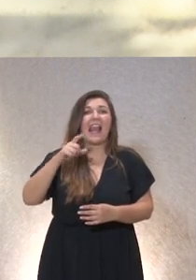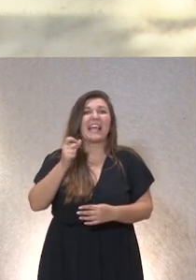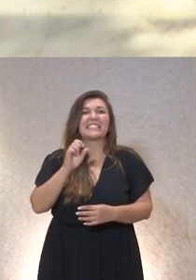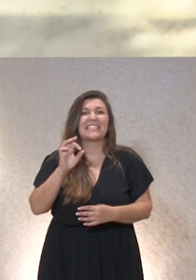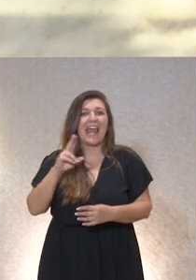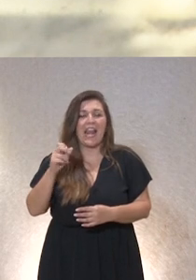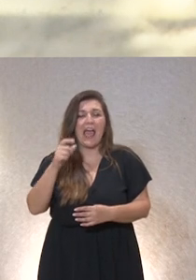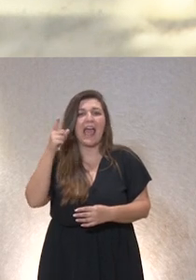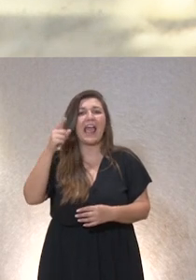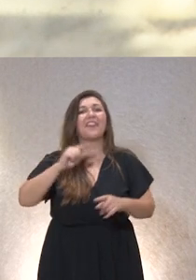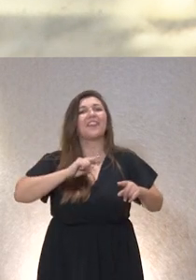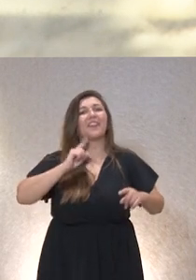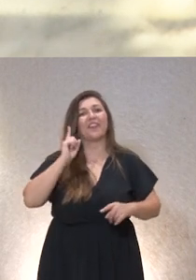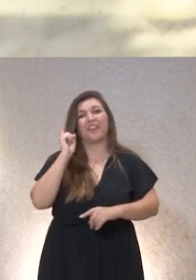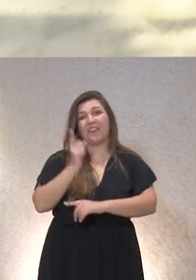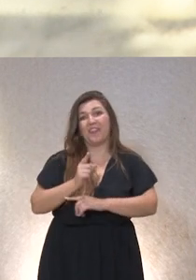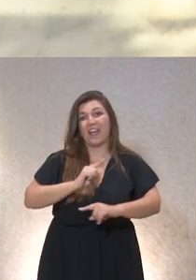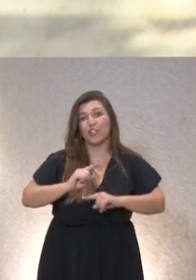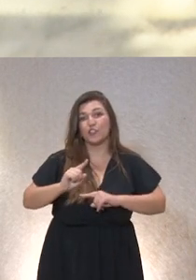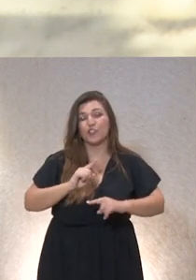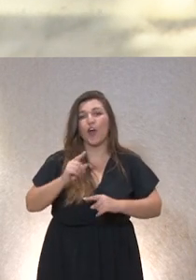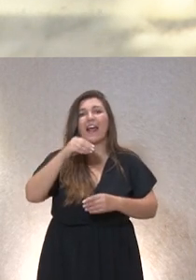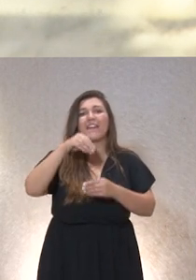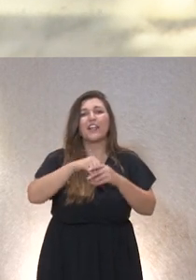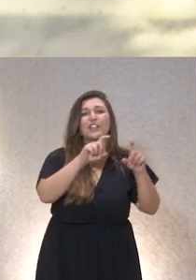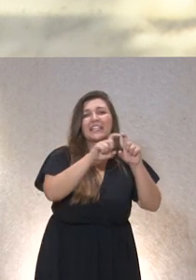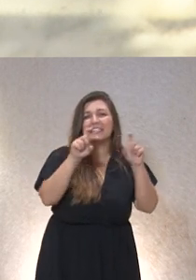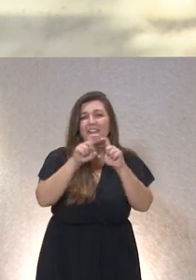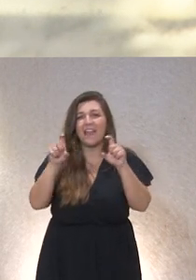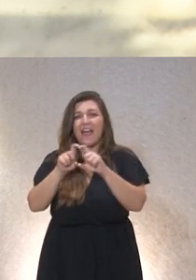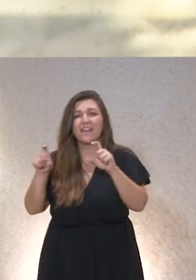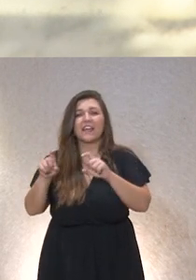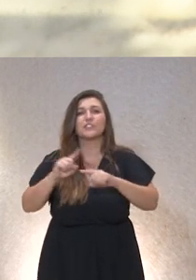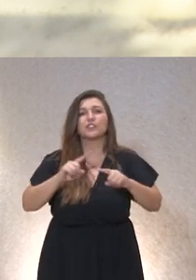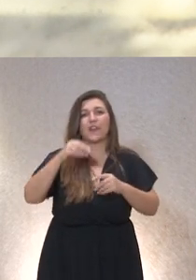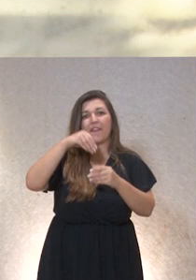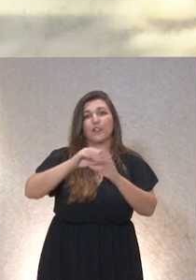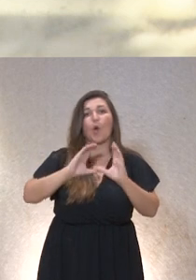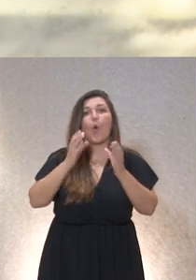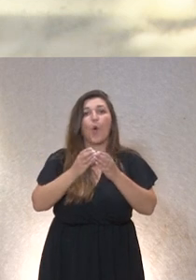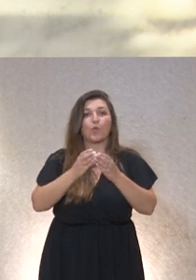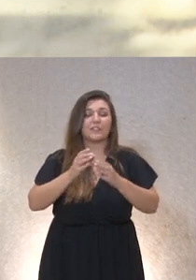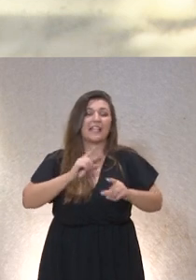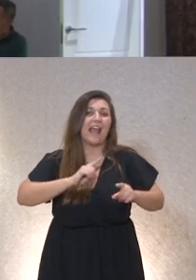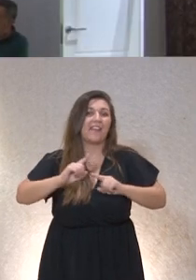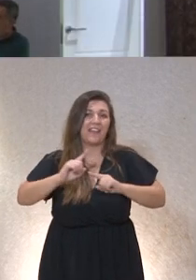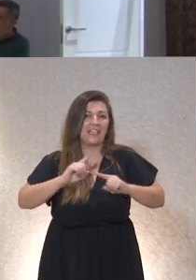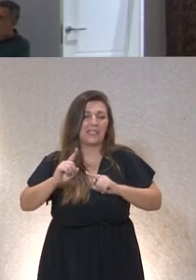vicepresidente del IBER asociación de entidades de apoyo a la toma de decisiones y miembros de la junta directiva de INCA